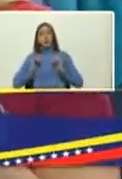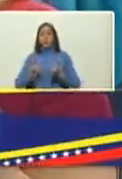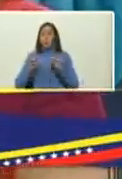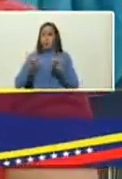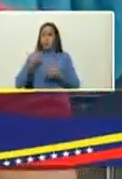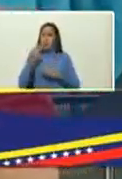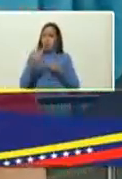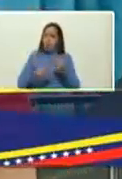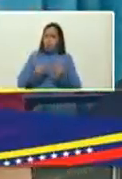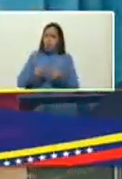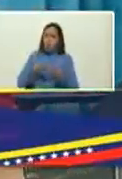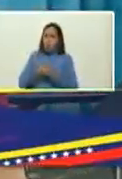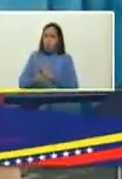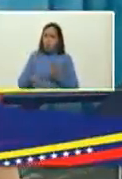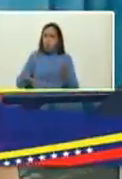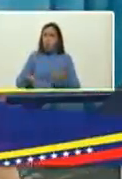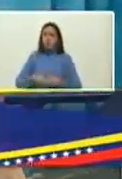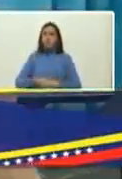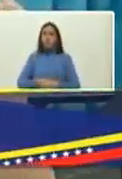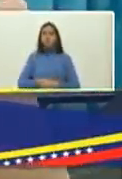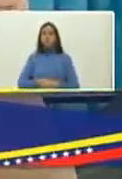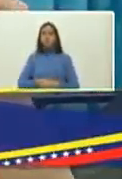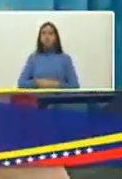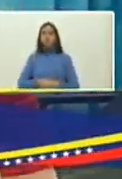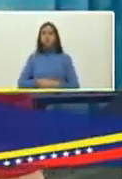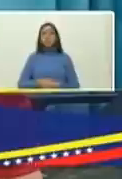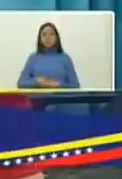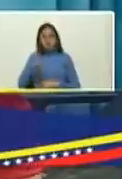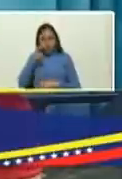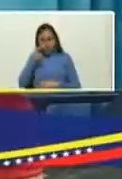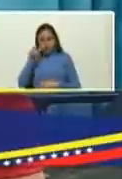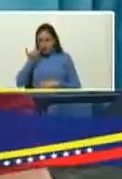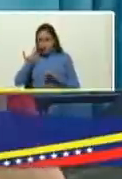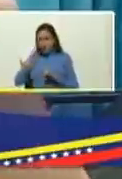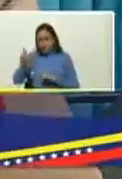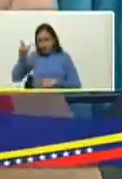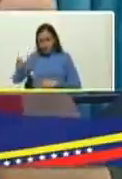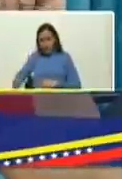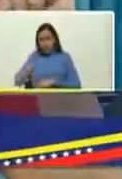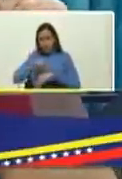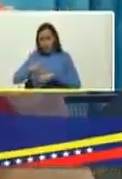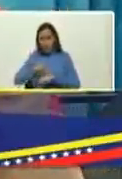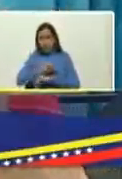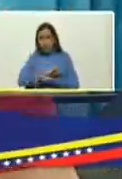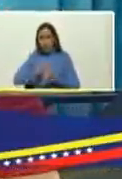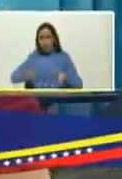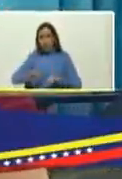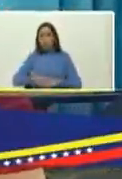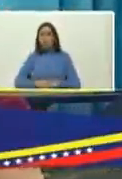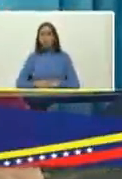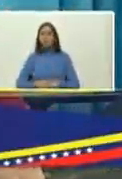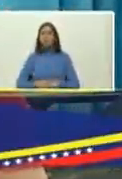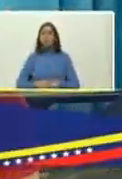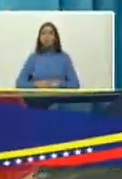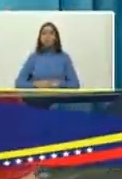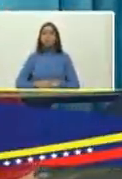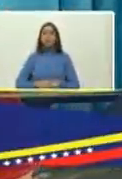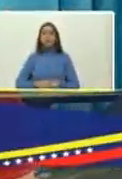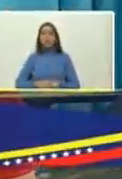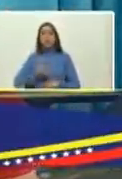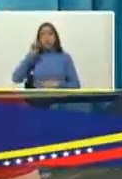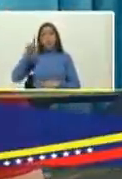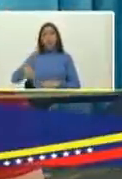cualquier eh monetarización ajustamiento de las dosis para que nuestro